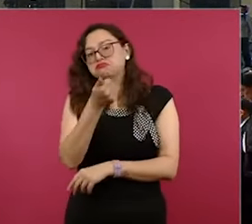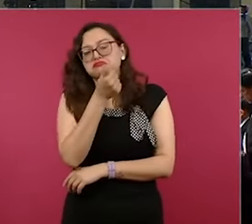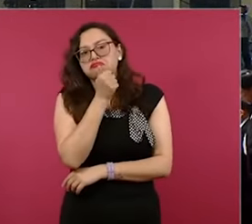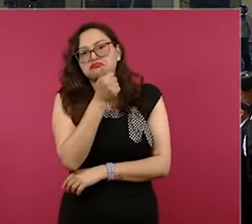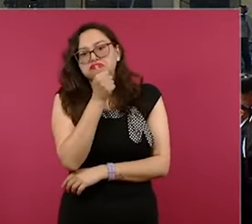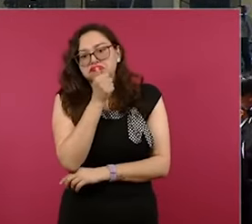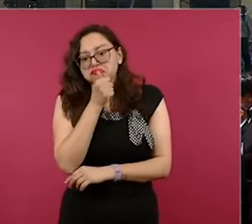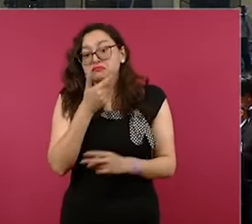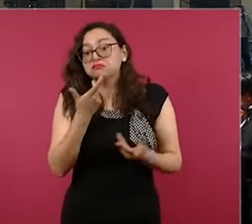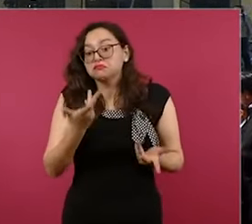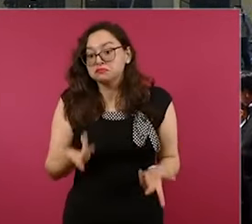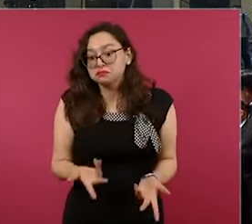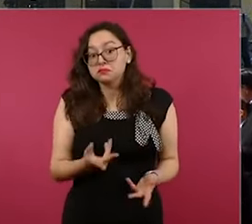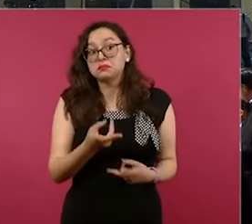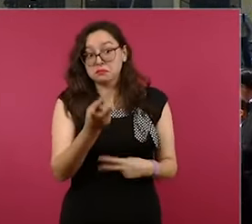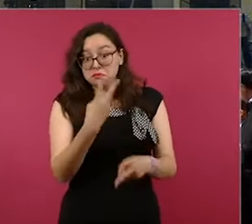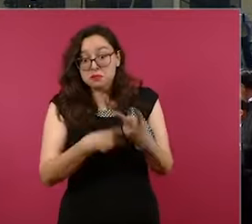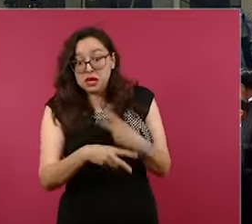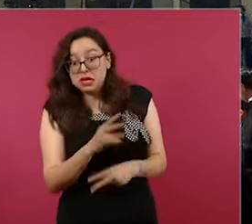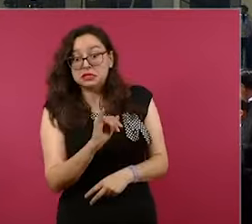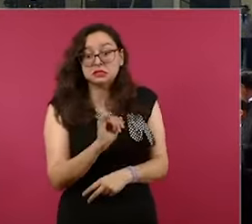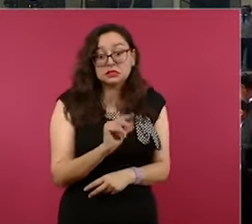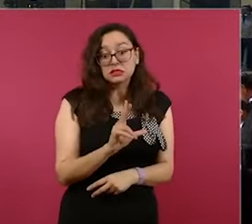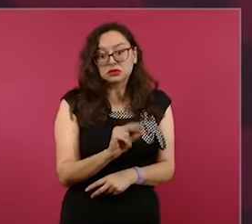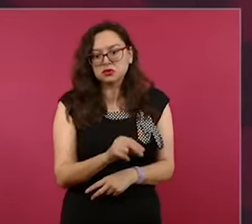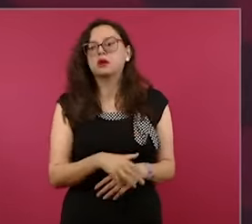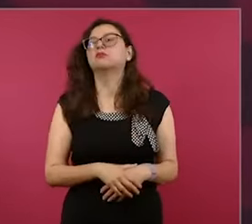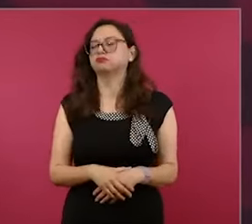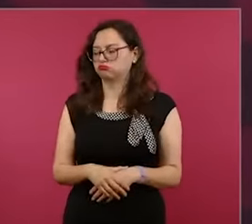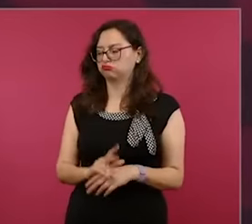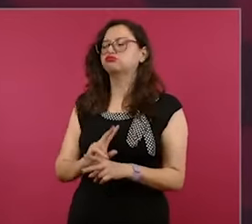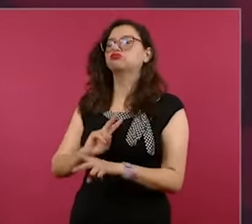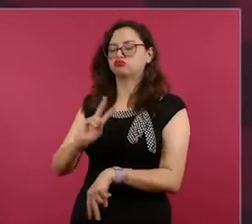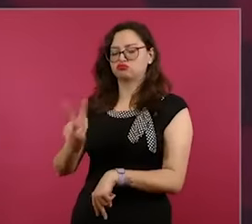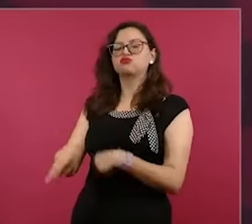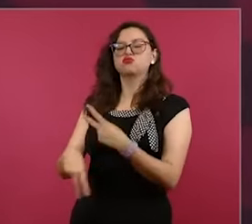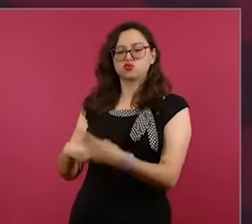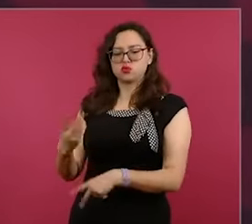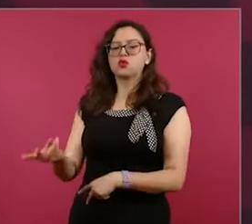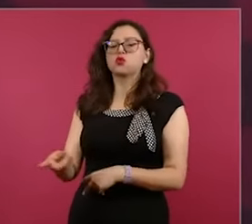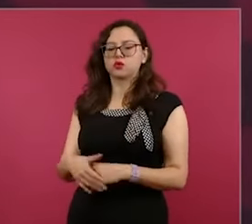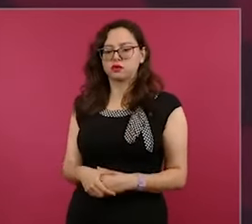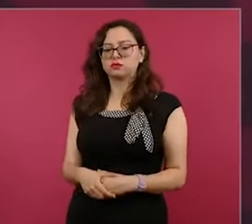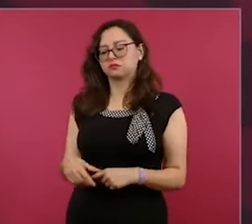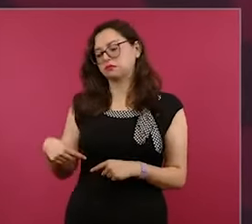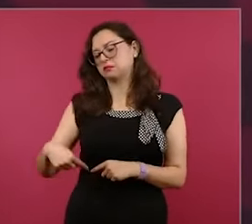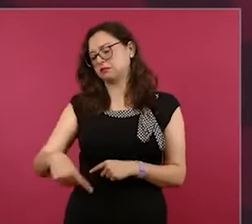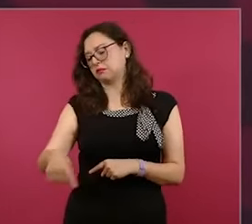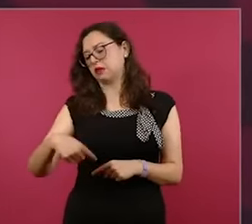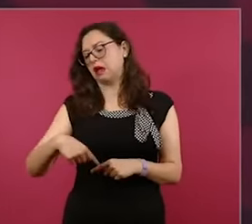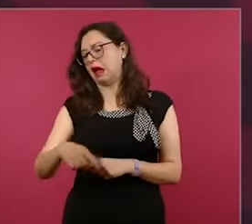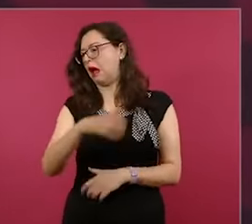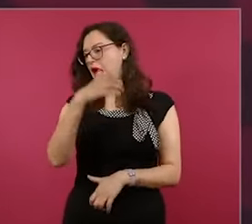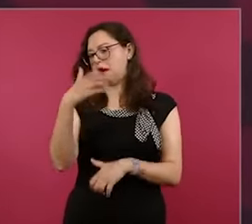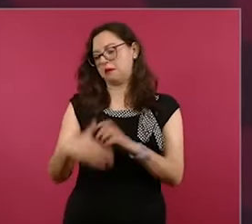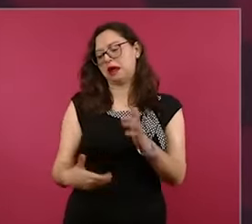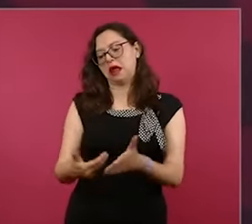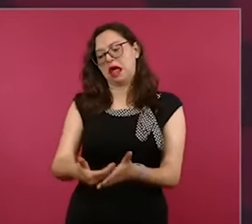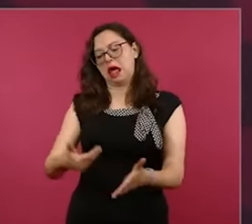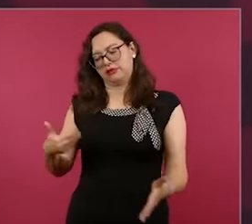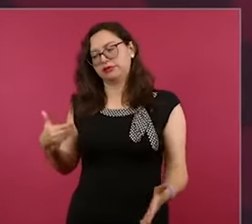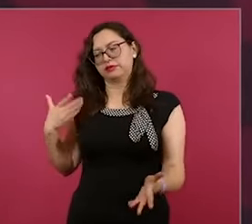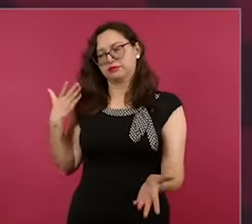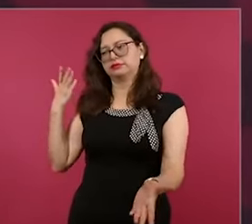¿Lo tiene todavía aún en su agenda, señor presidente? Sí, sí, voy ahí antes de que concluya. Estoy